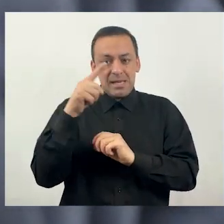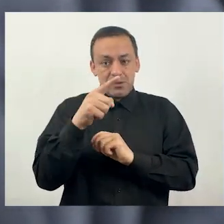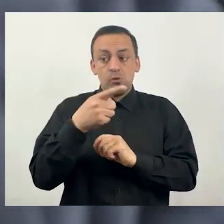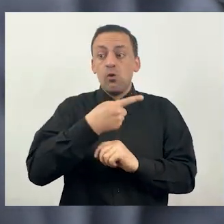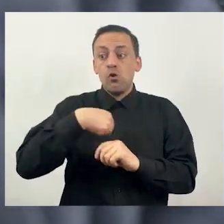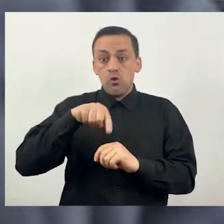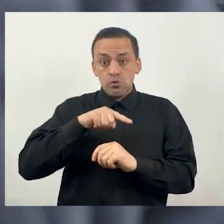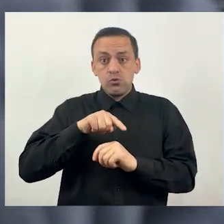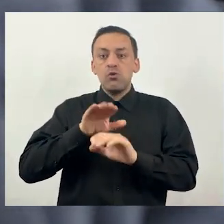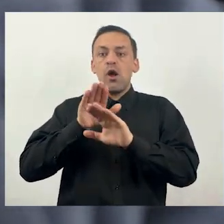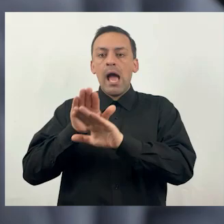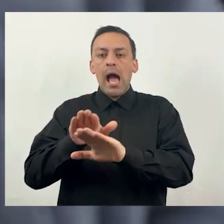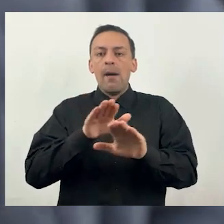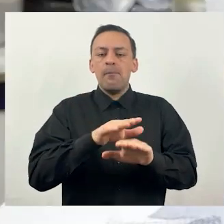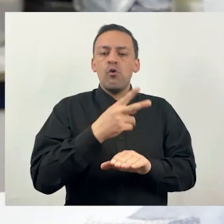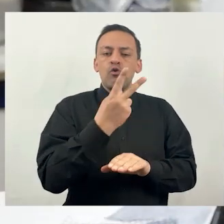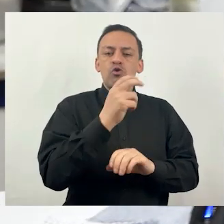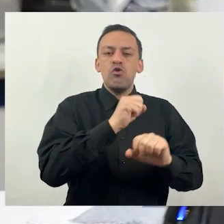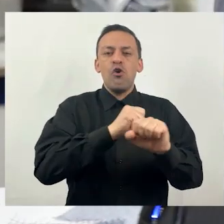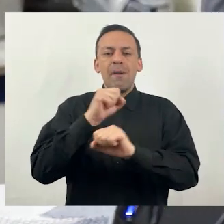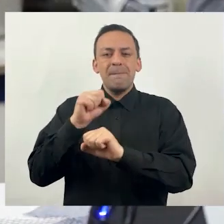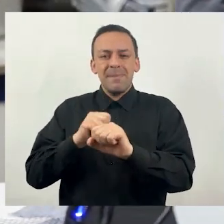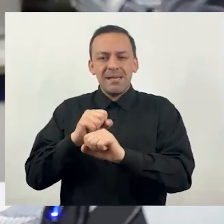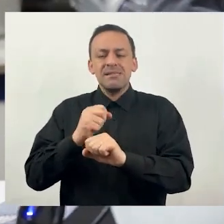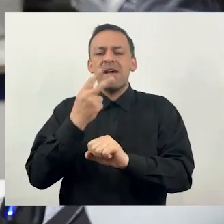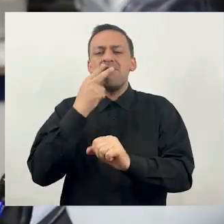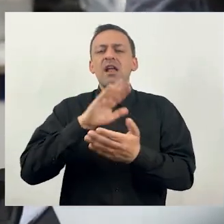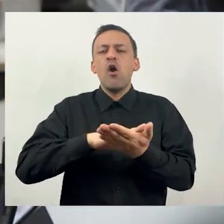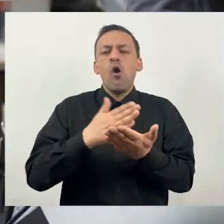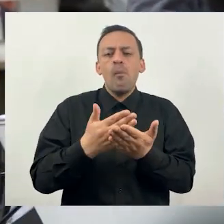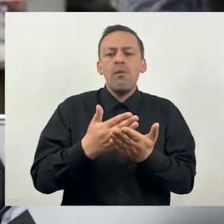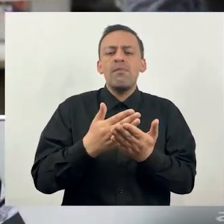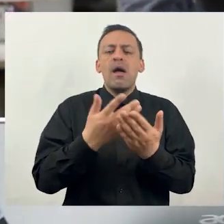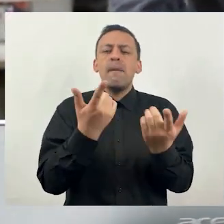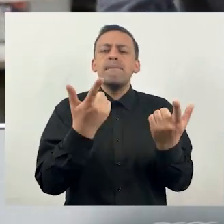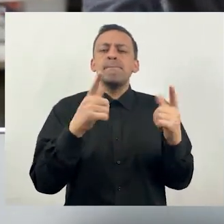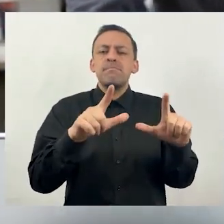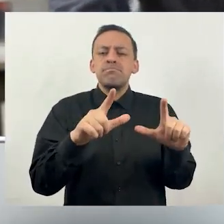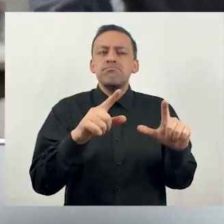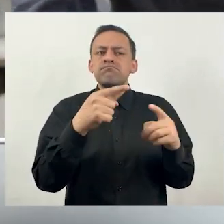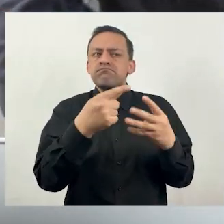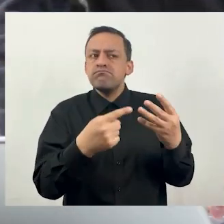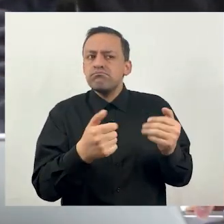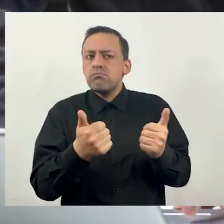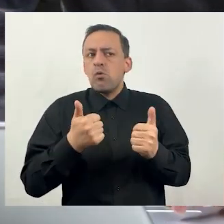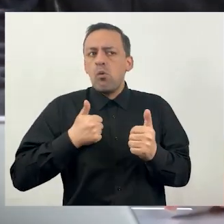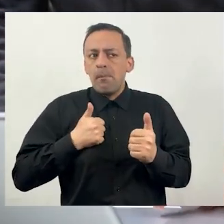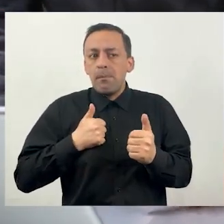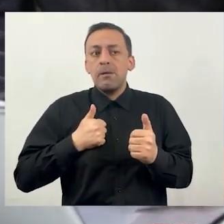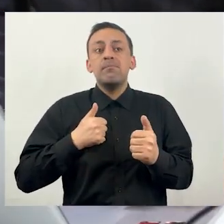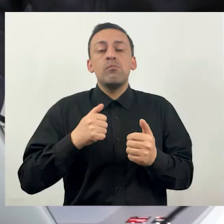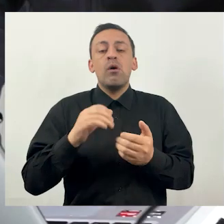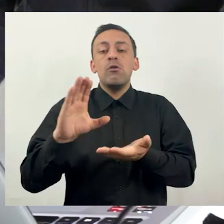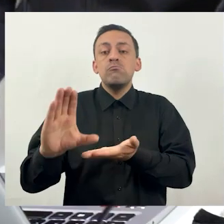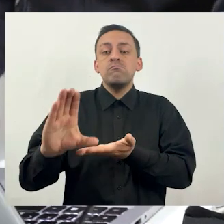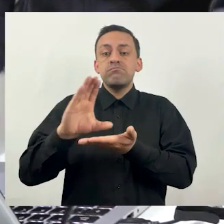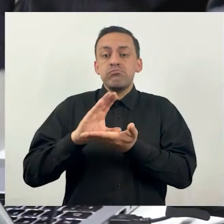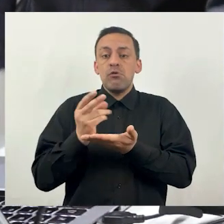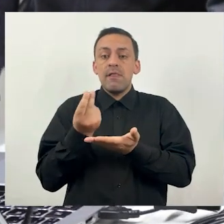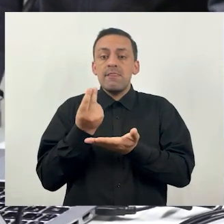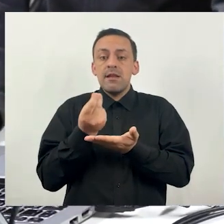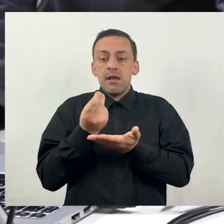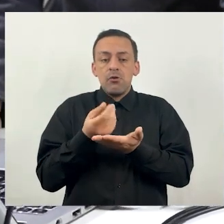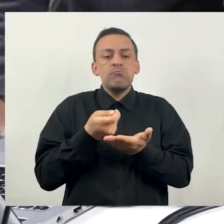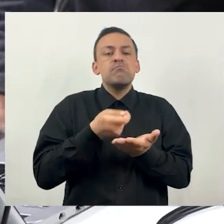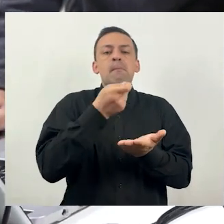seguido apoyando a las dos empresas y hace el seguimiento de esta licencia para después retribuir a los investigadores lo que